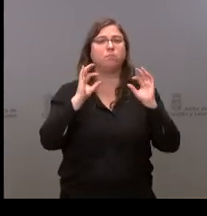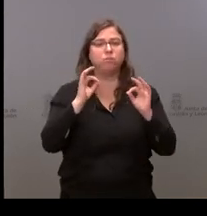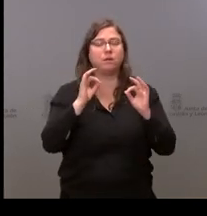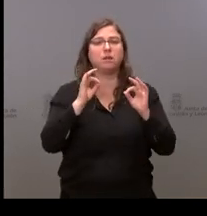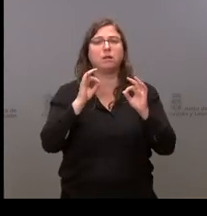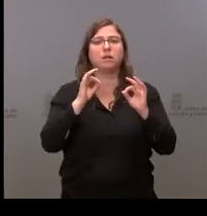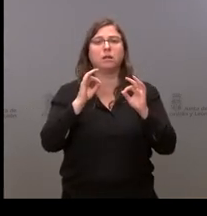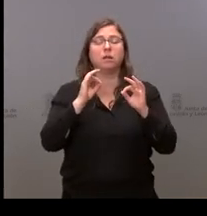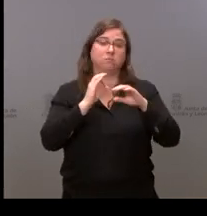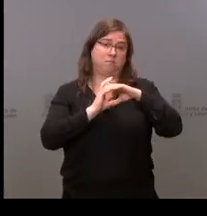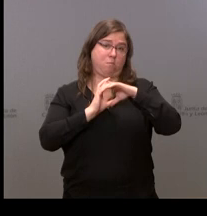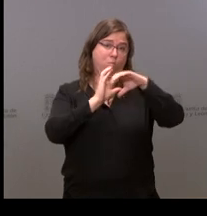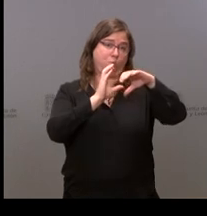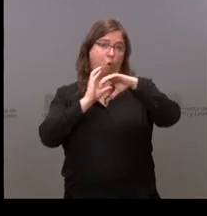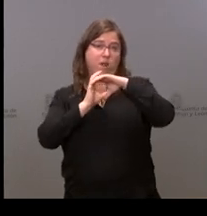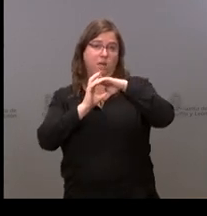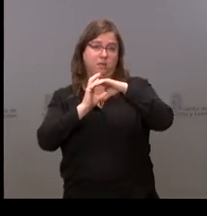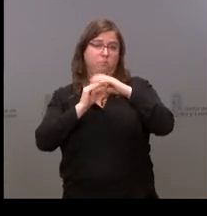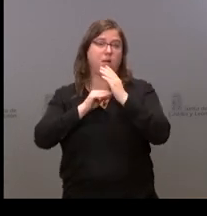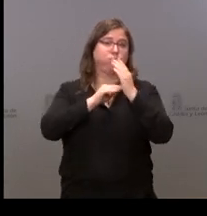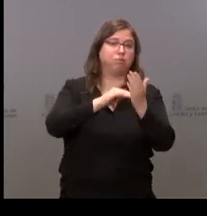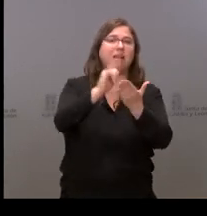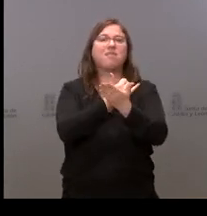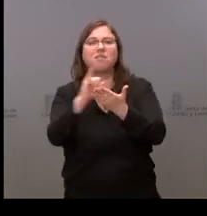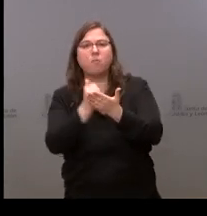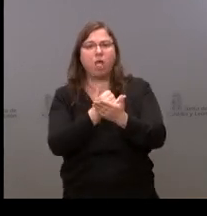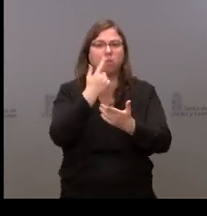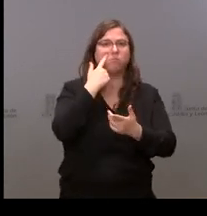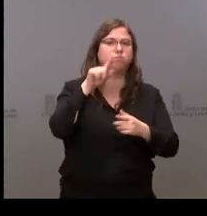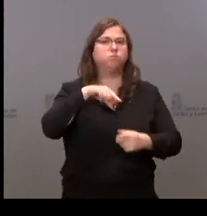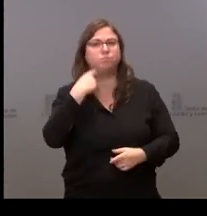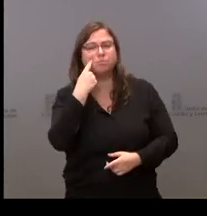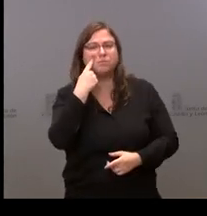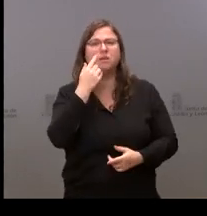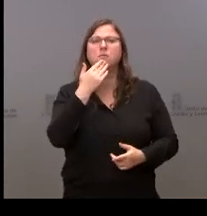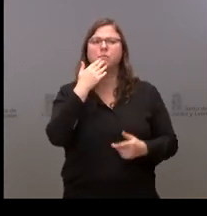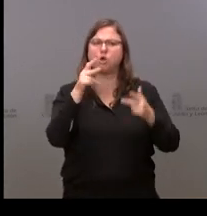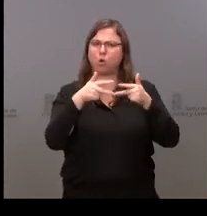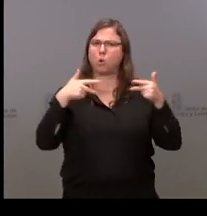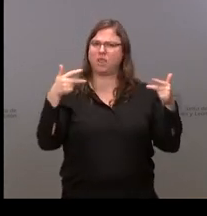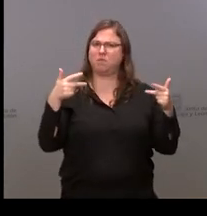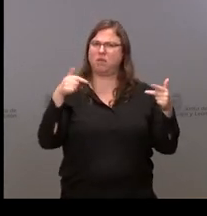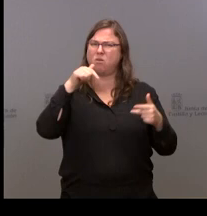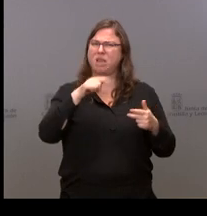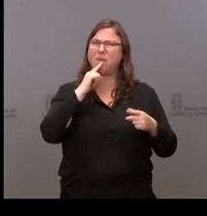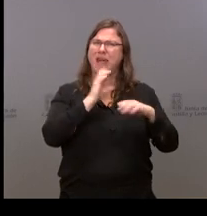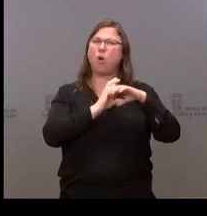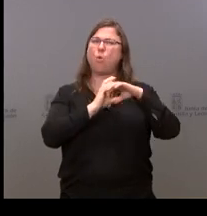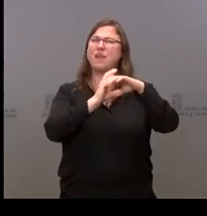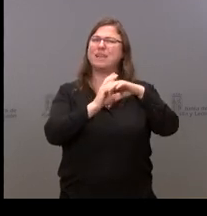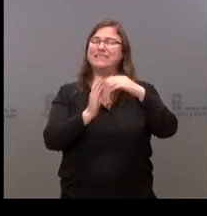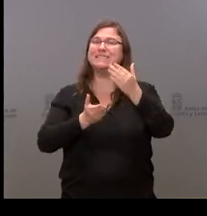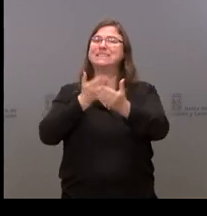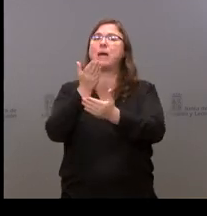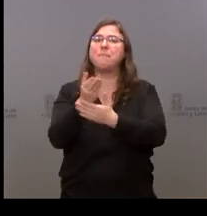móviles para realizar cribados, para la detección precoz, pero en la rueda de prensa hoy han hablado de unidades, de que se van a solicitar 30